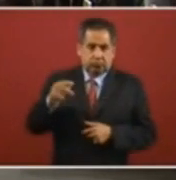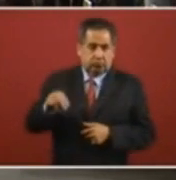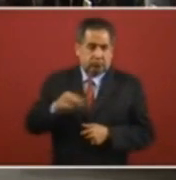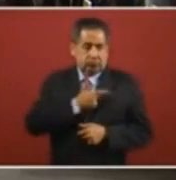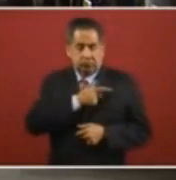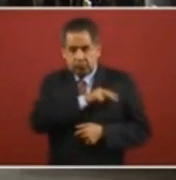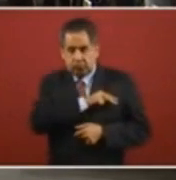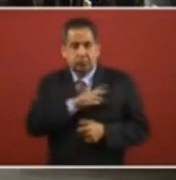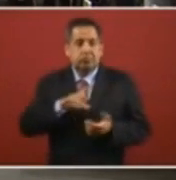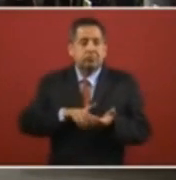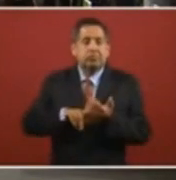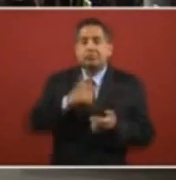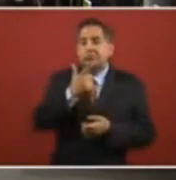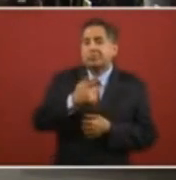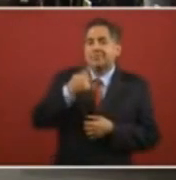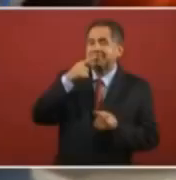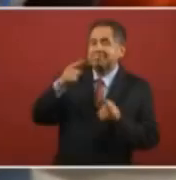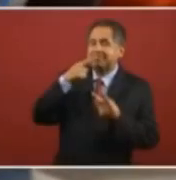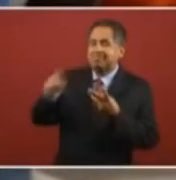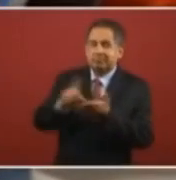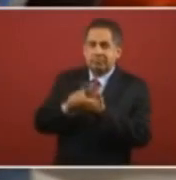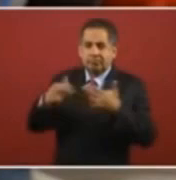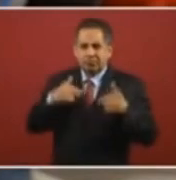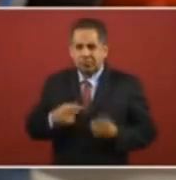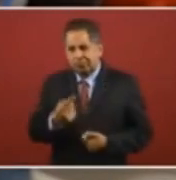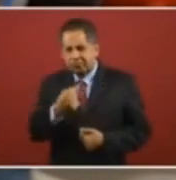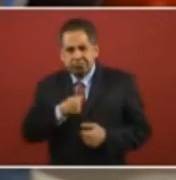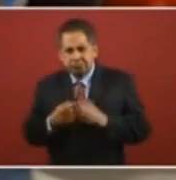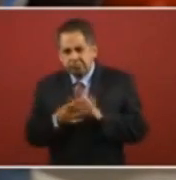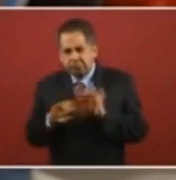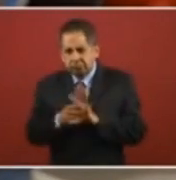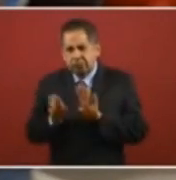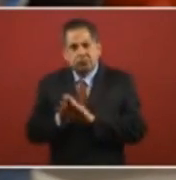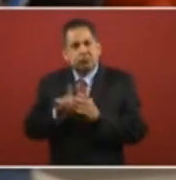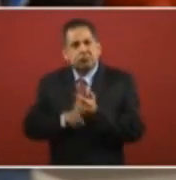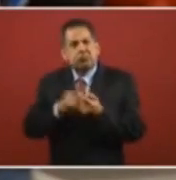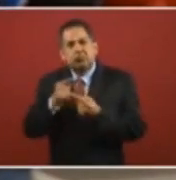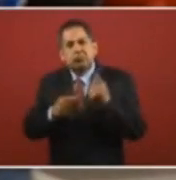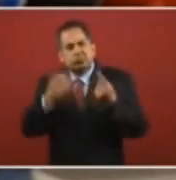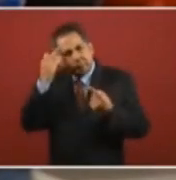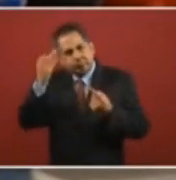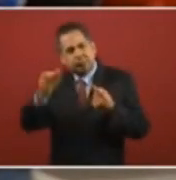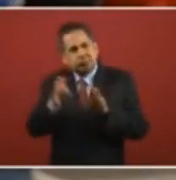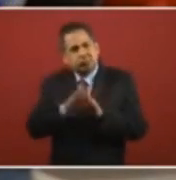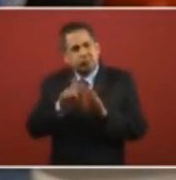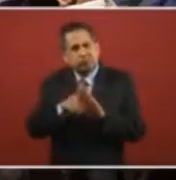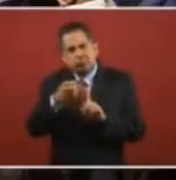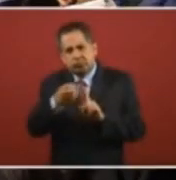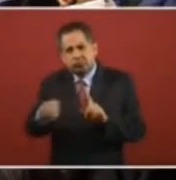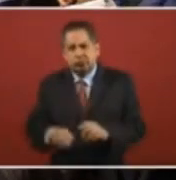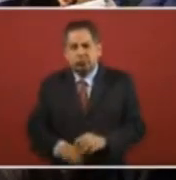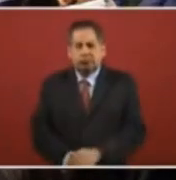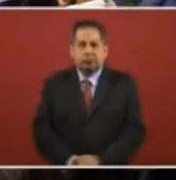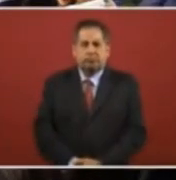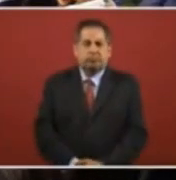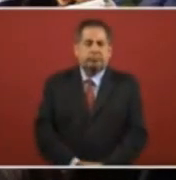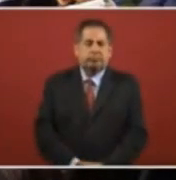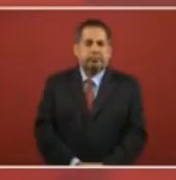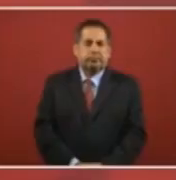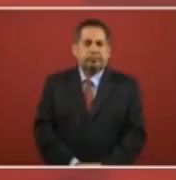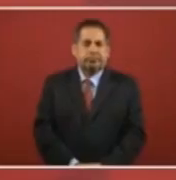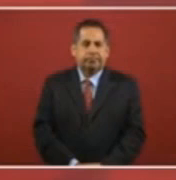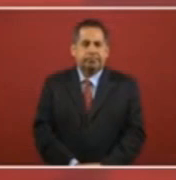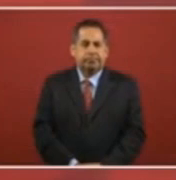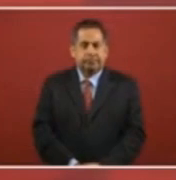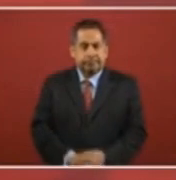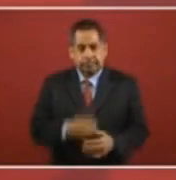quejas ante la Comisión de Derechos Humanos. Si nos pudiera detallar en qué van esas quejas y en qué periodo han sido, favor. Pues son las